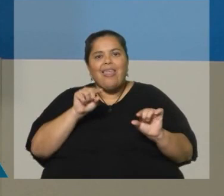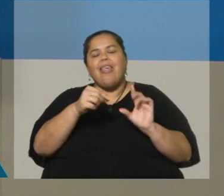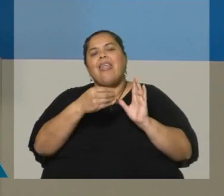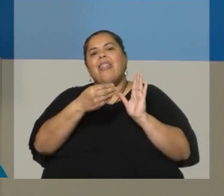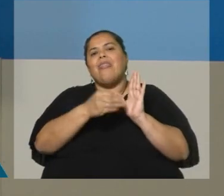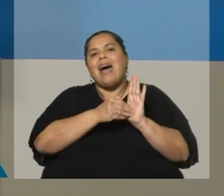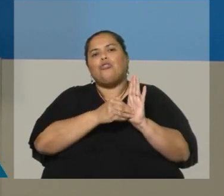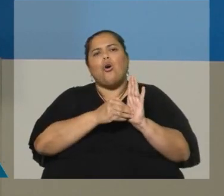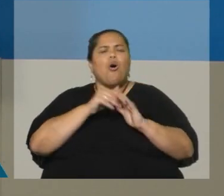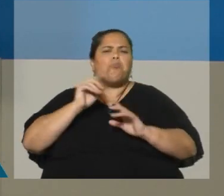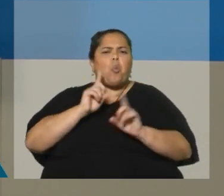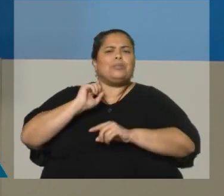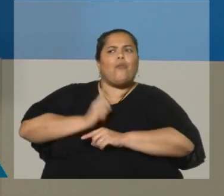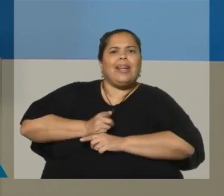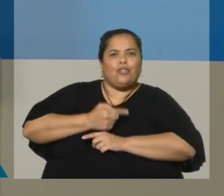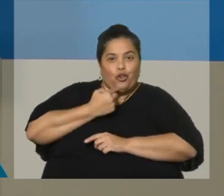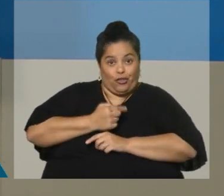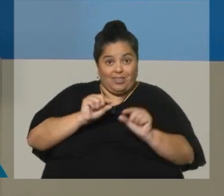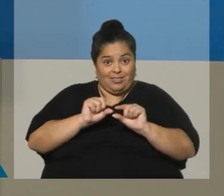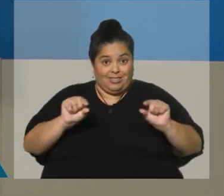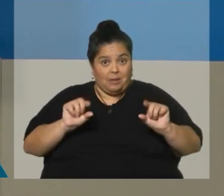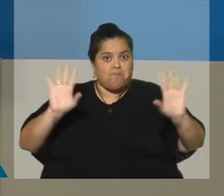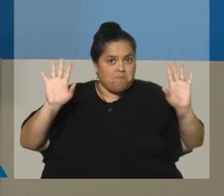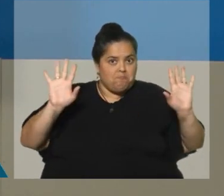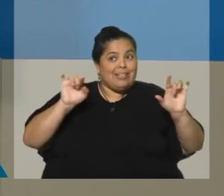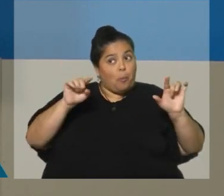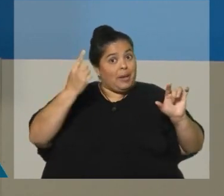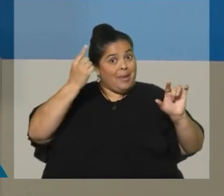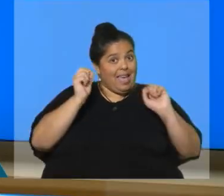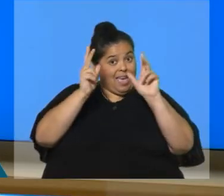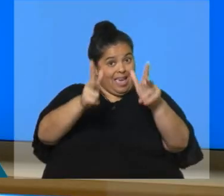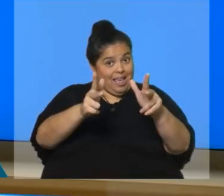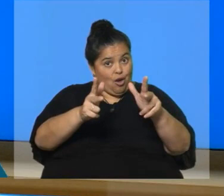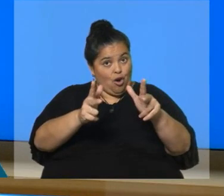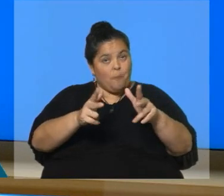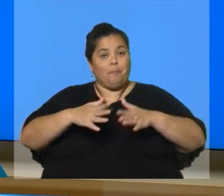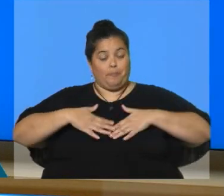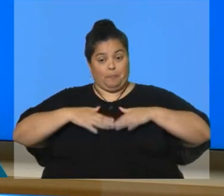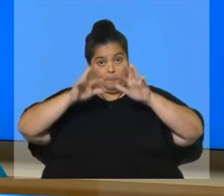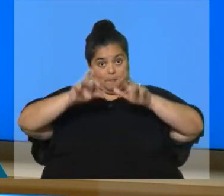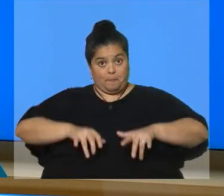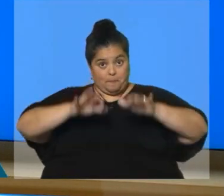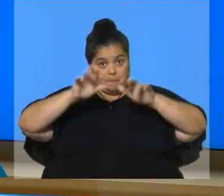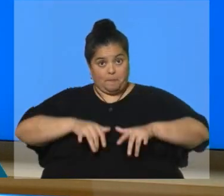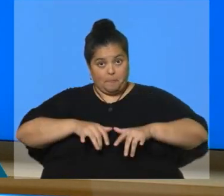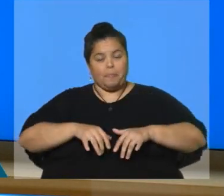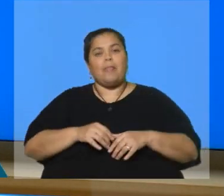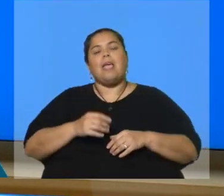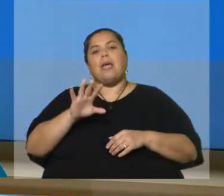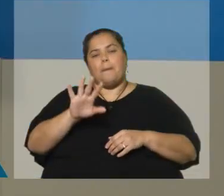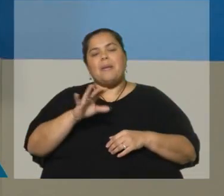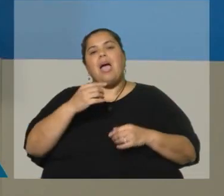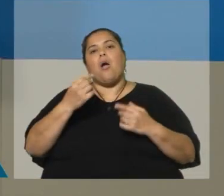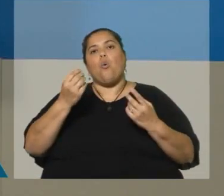opcional, no es obligatorio. Por tanto, eso es lo primero a resaltar. ¿Para el que hace el censo también o es para los demás integrantes del grupo?